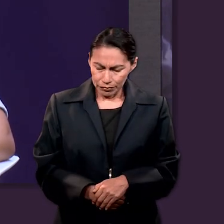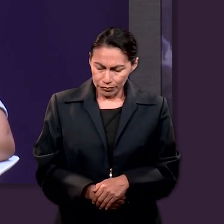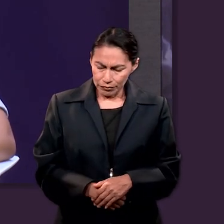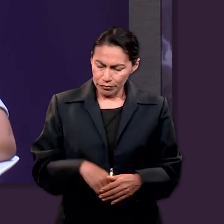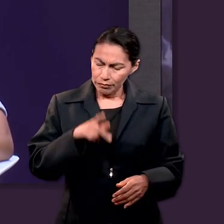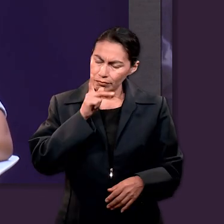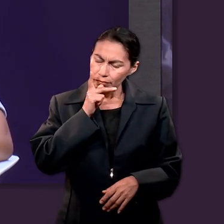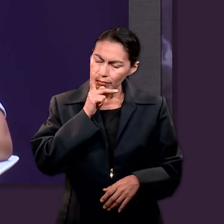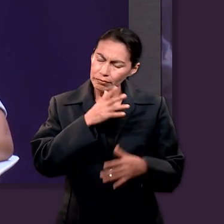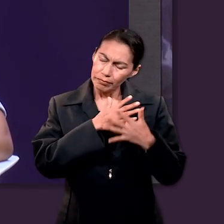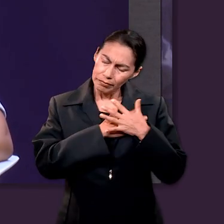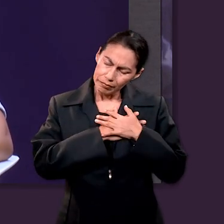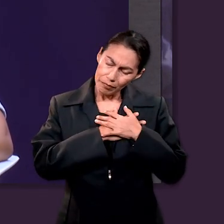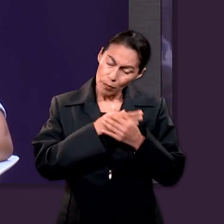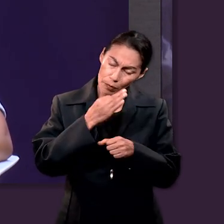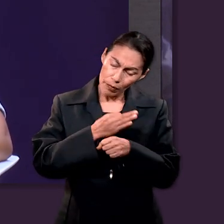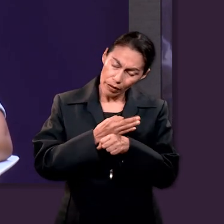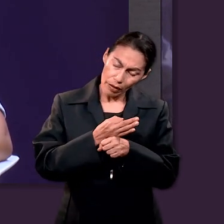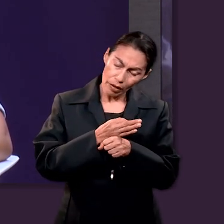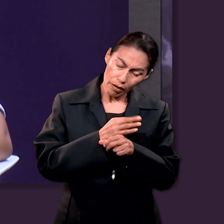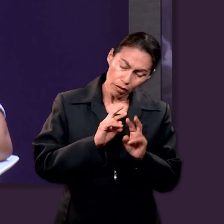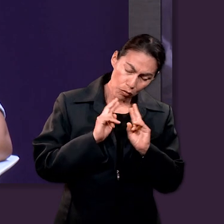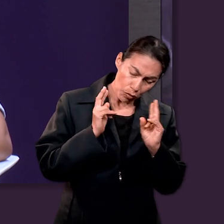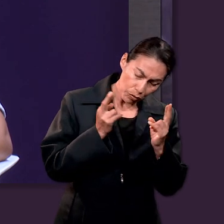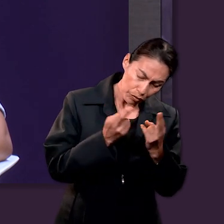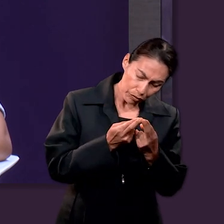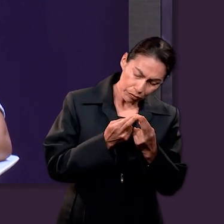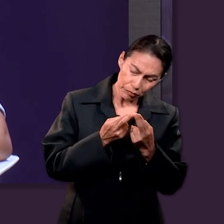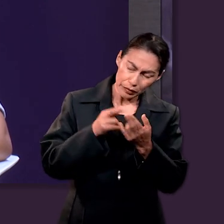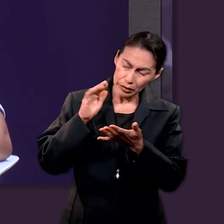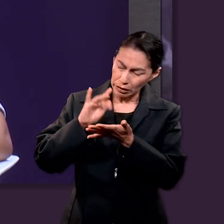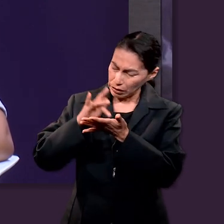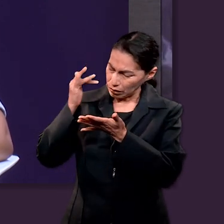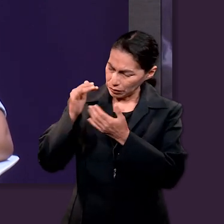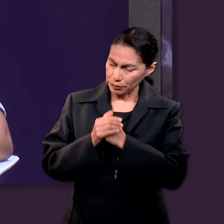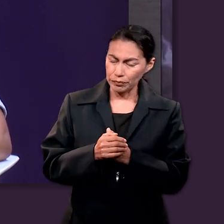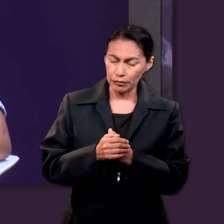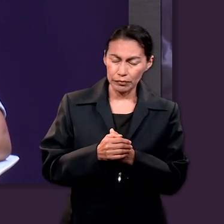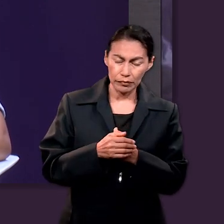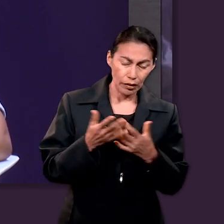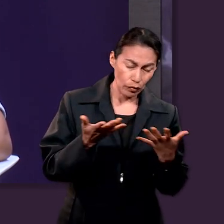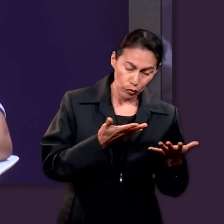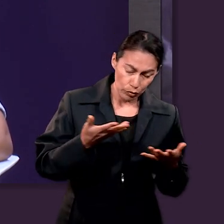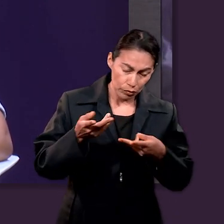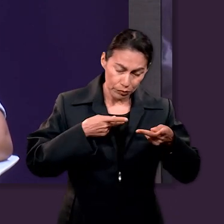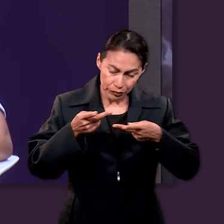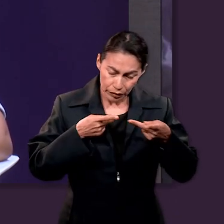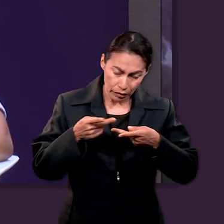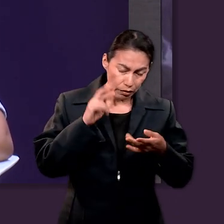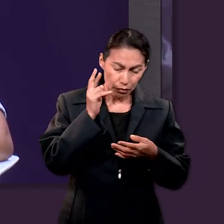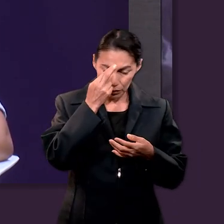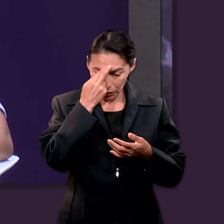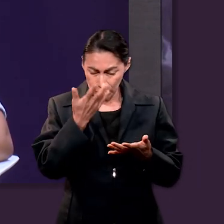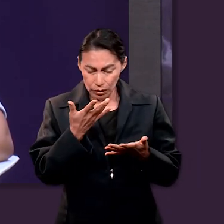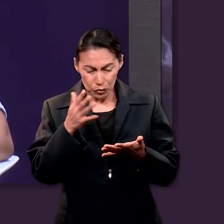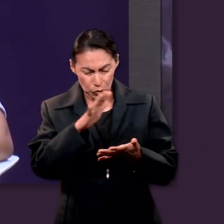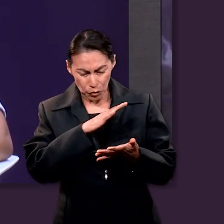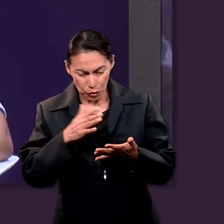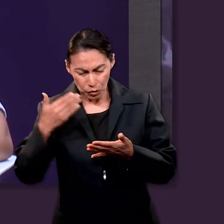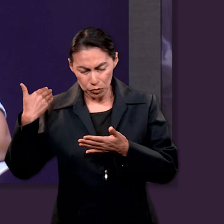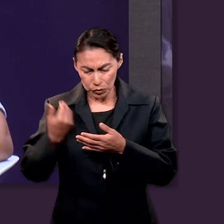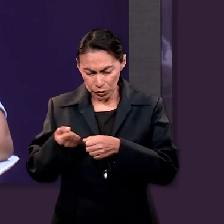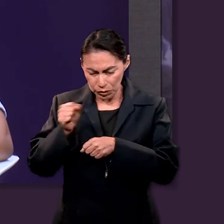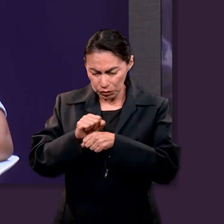gracias por que nos permites este día estar reunidos para repasar lo que aprendimos durante esta semana. Te pedimos que nos guíes en este estudio